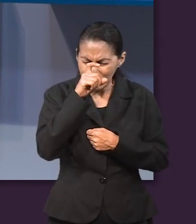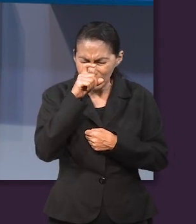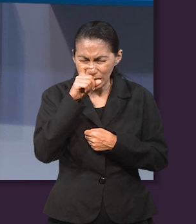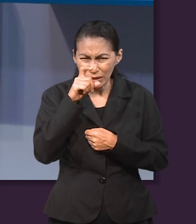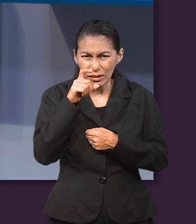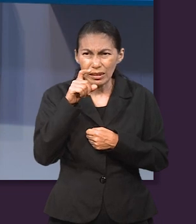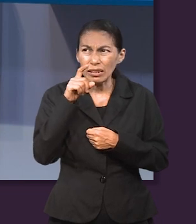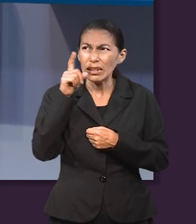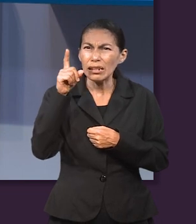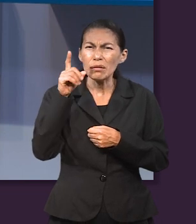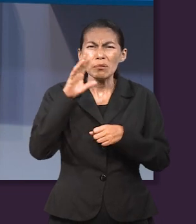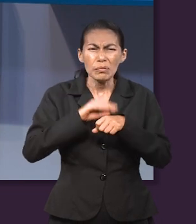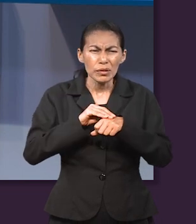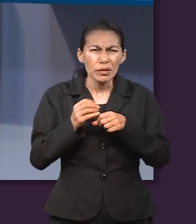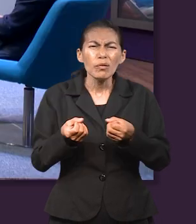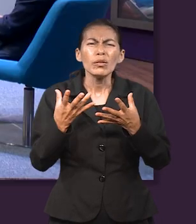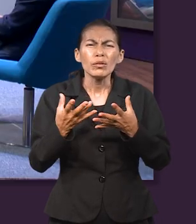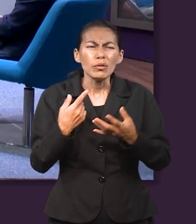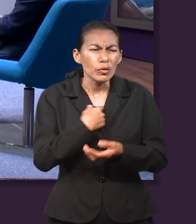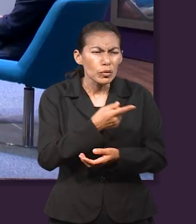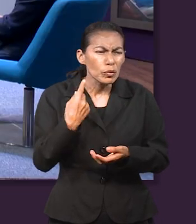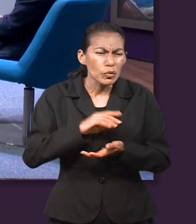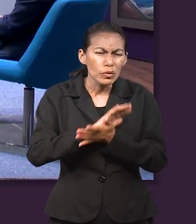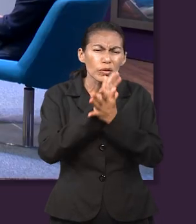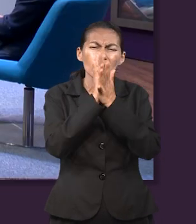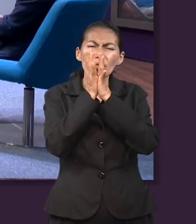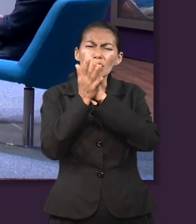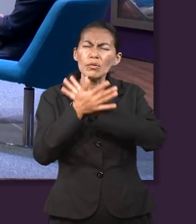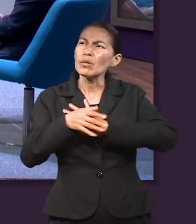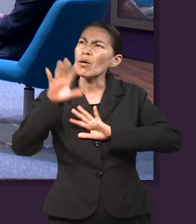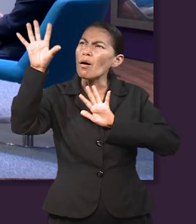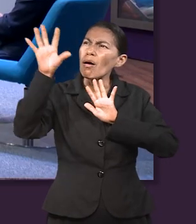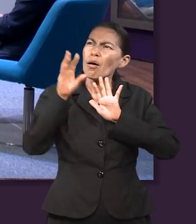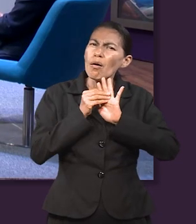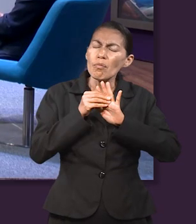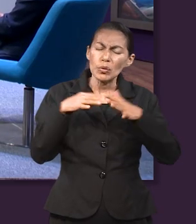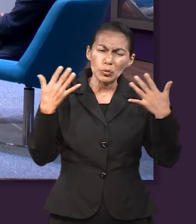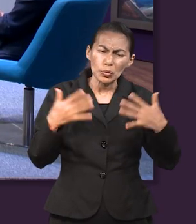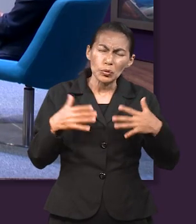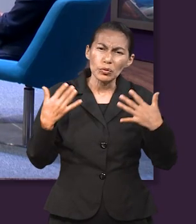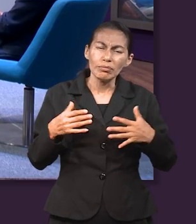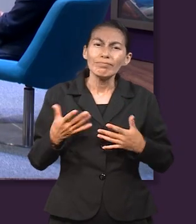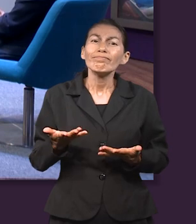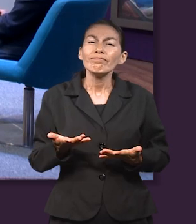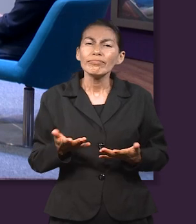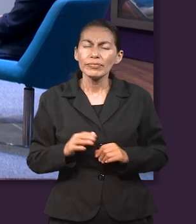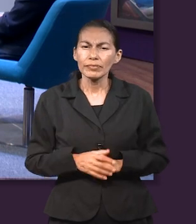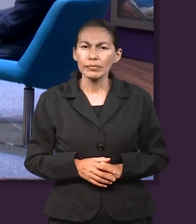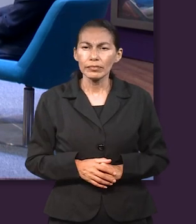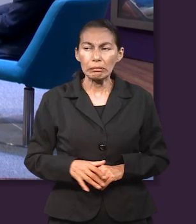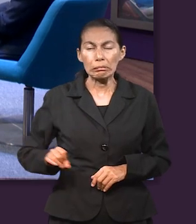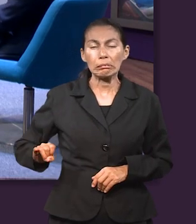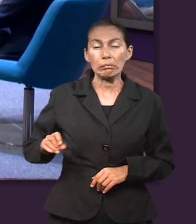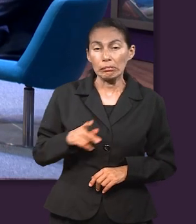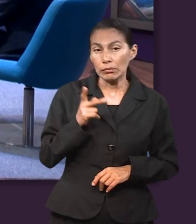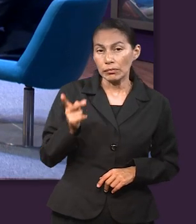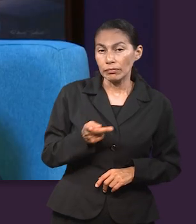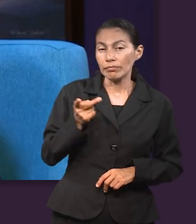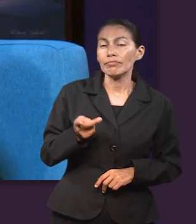final de moldearnos a la imagen de su hijo? ¿Qué crees? Interesante esa pregunta, ¿no?